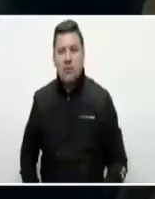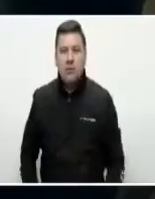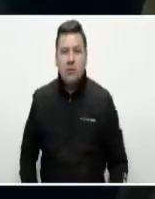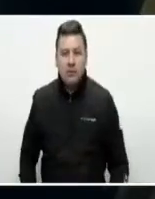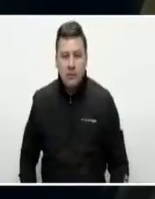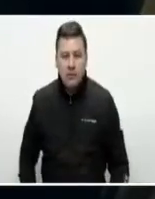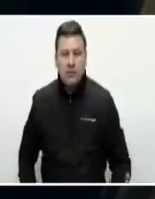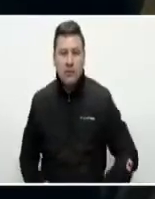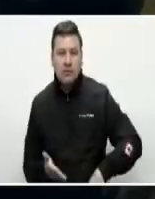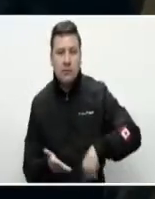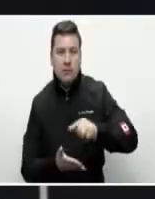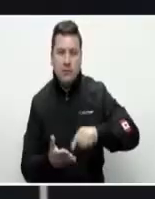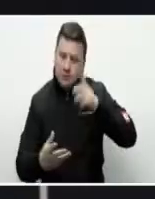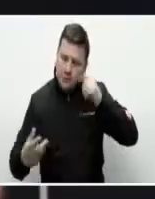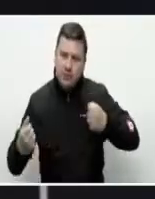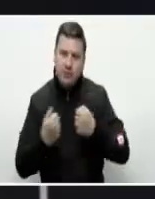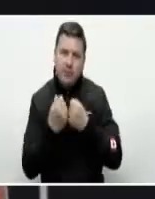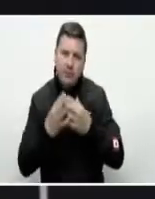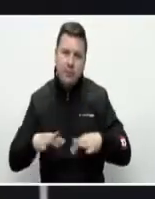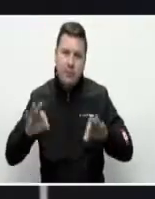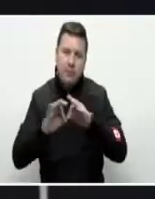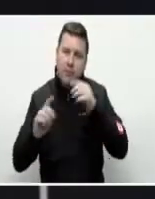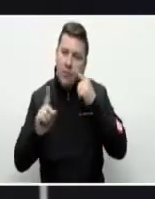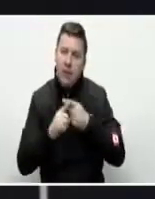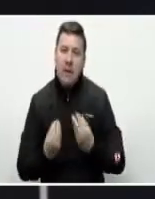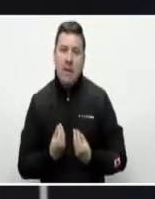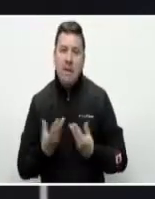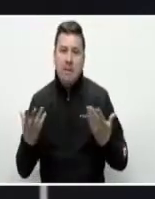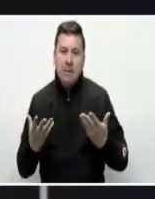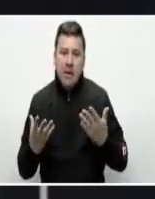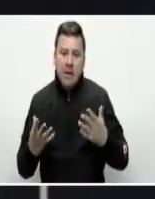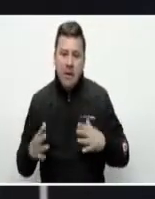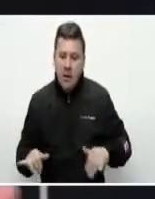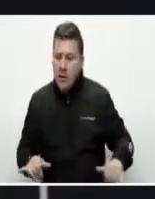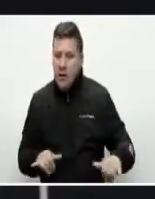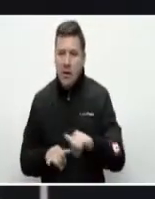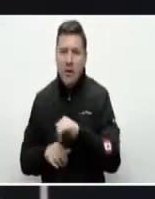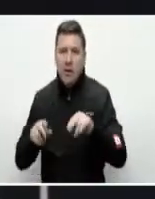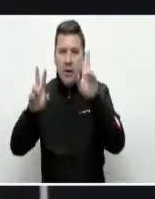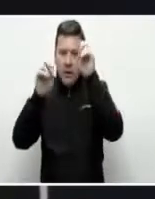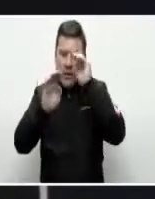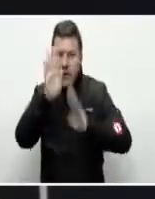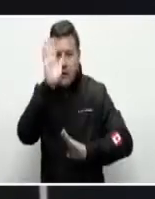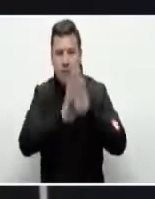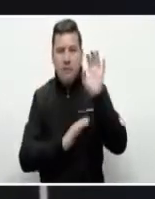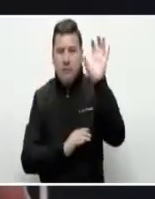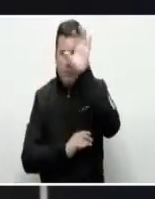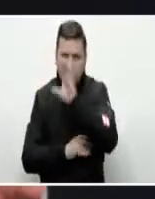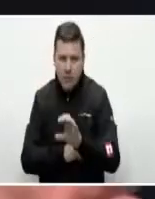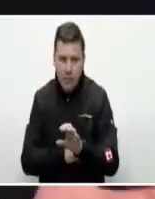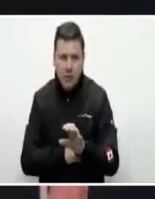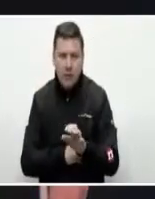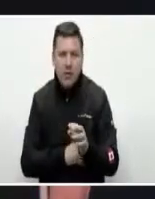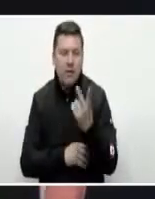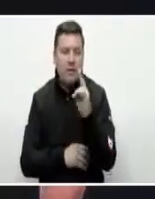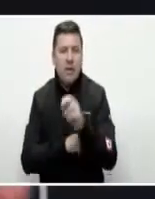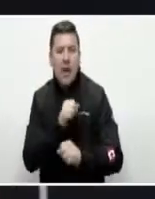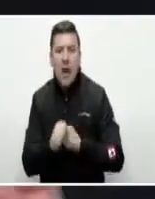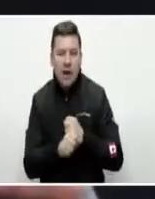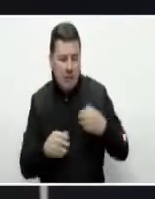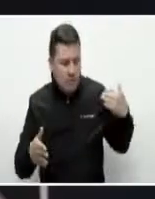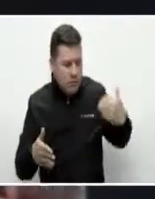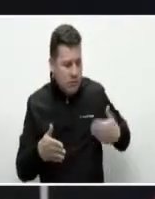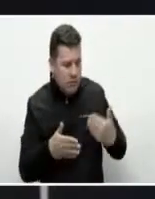La firma de este pacto es importante porque estamos viviendo un momento coyuntural en temas de emprendimiento en el país. Durante los últimos 20 años